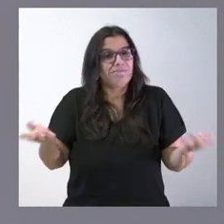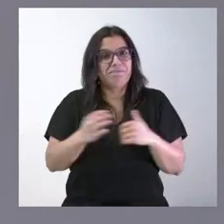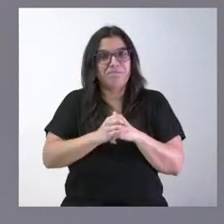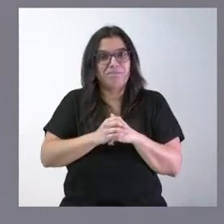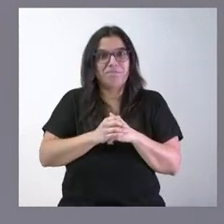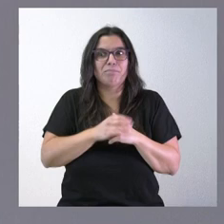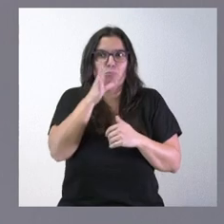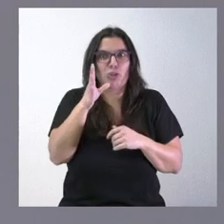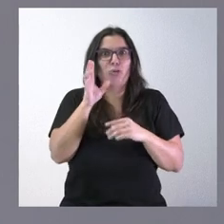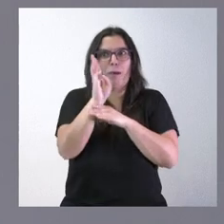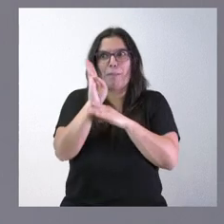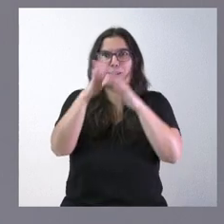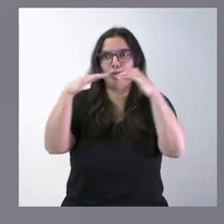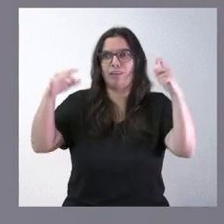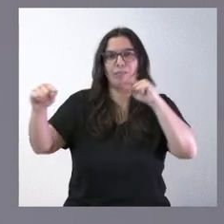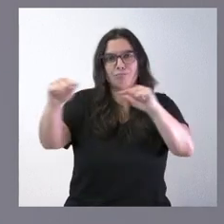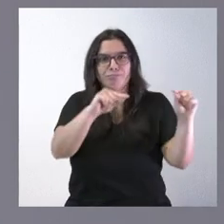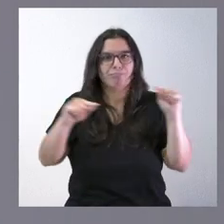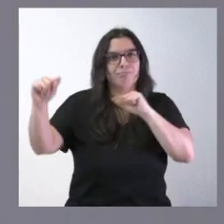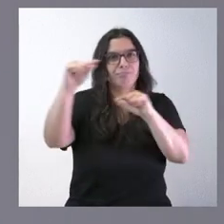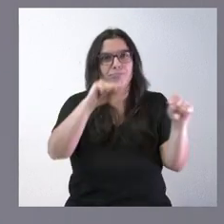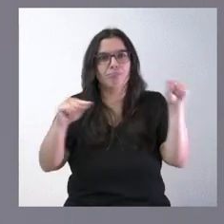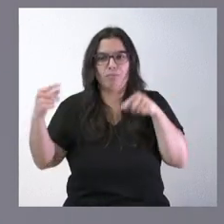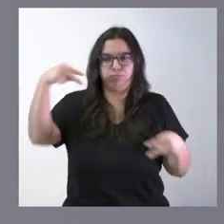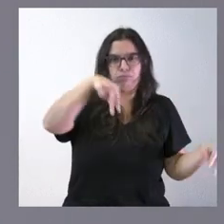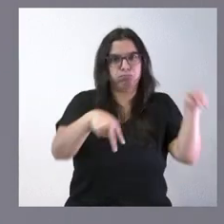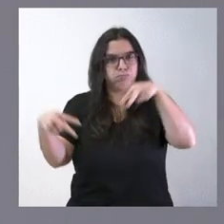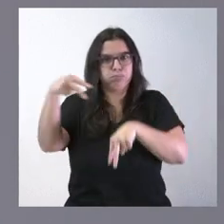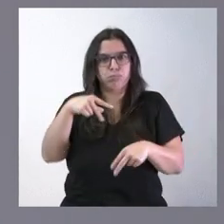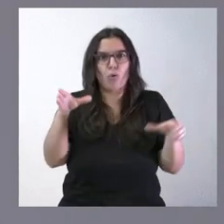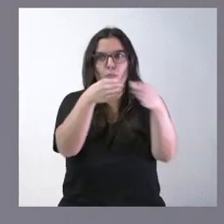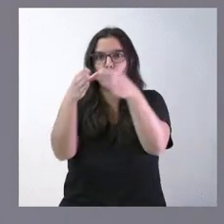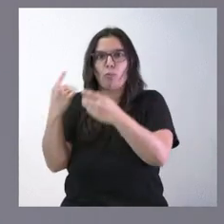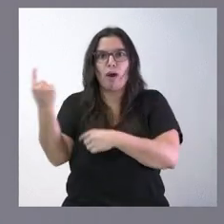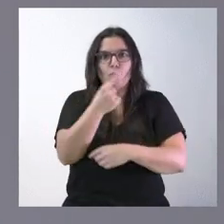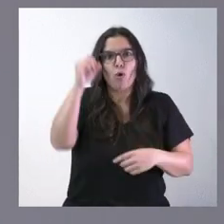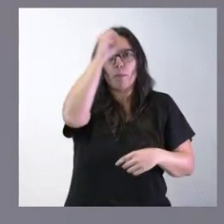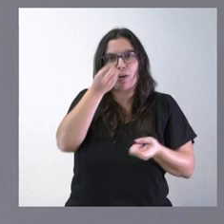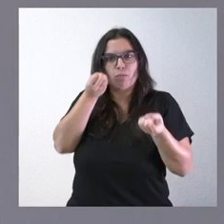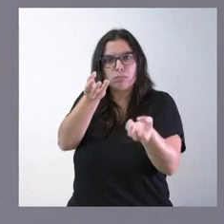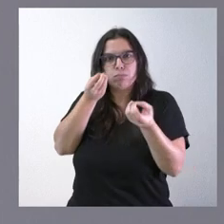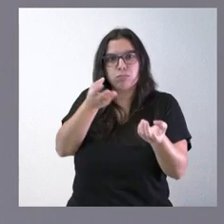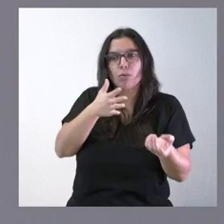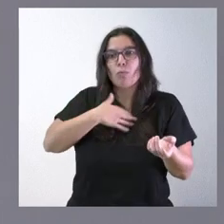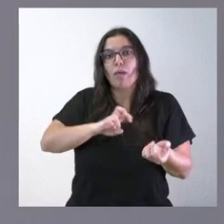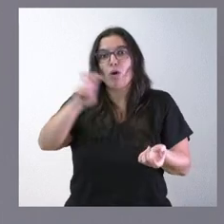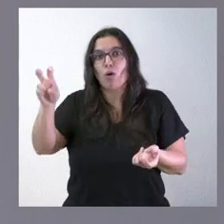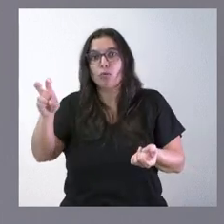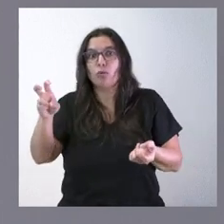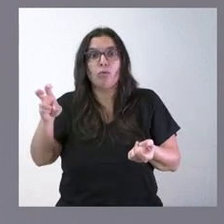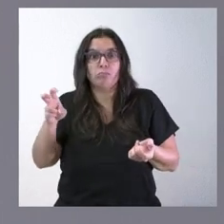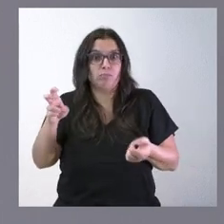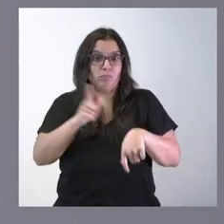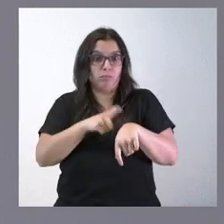para eso se debate en el Parlamento para que los grupos políticos puedan decir aquello que piensan y para que otros grupos políticos en tres cuartos de hora